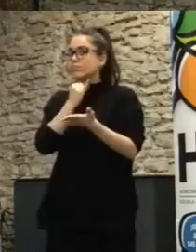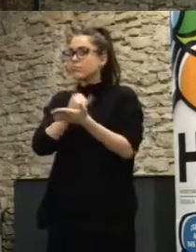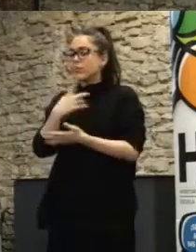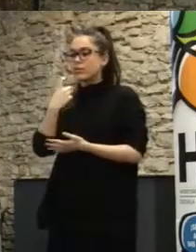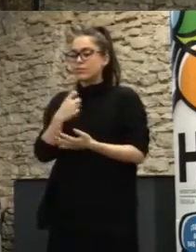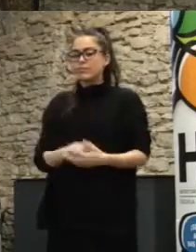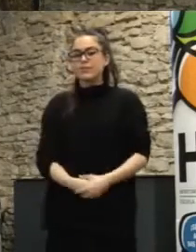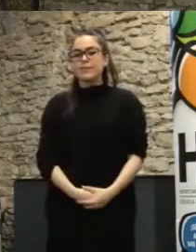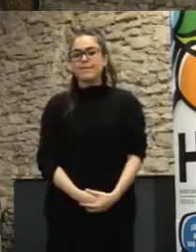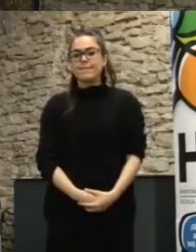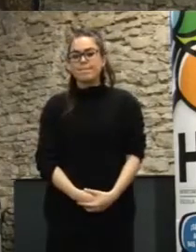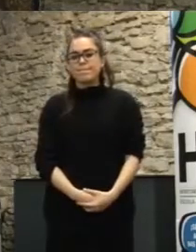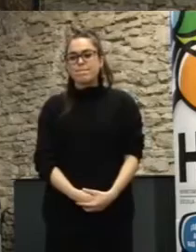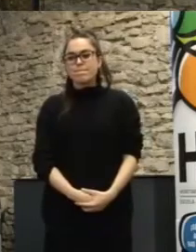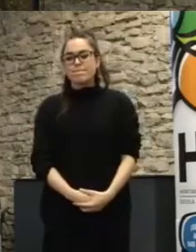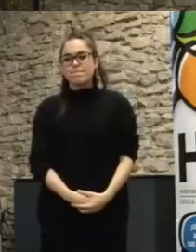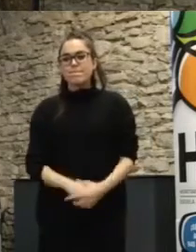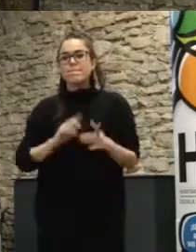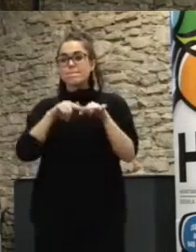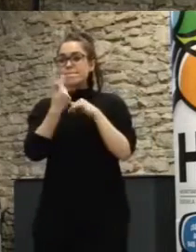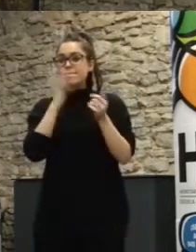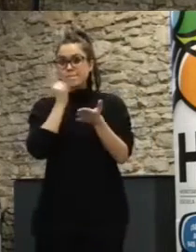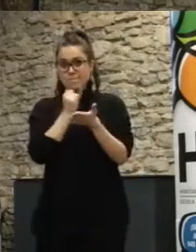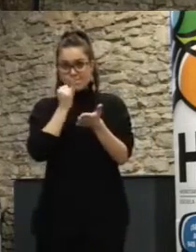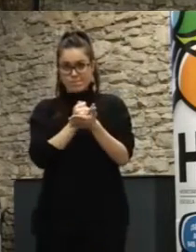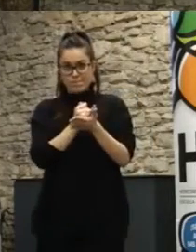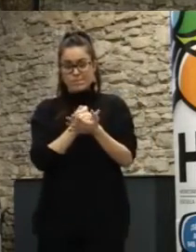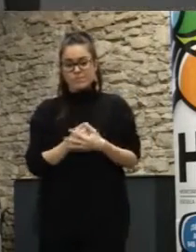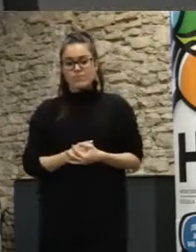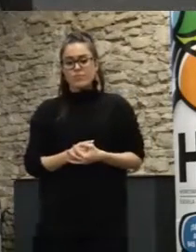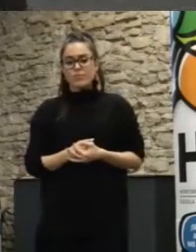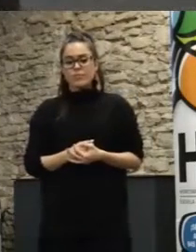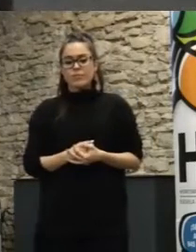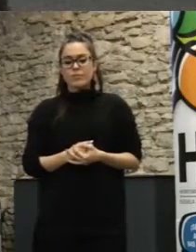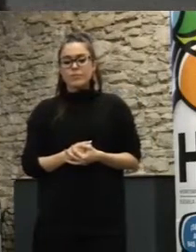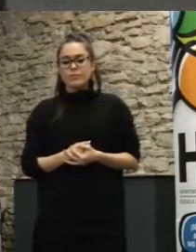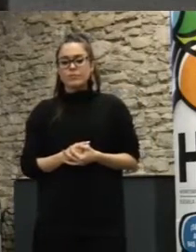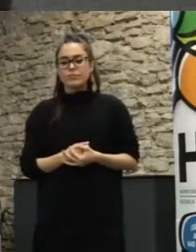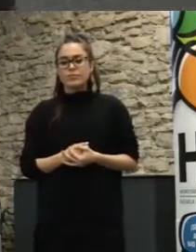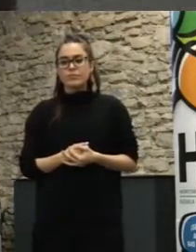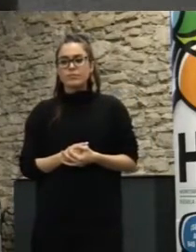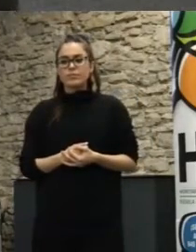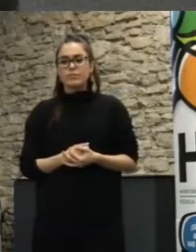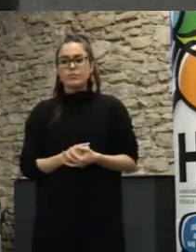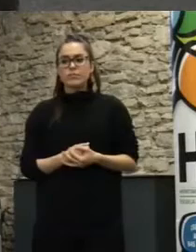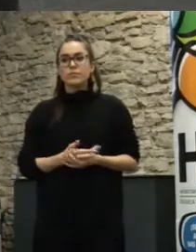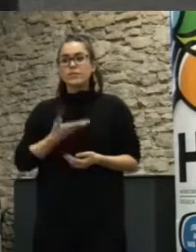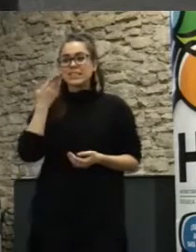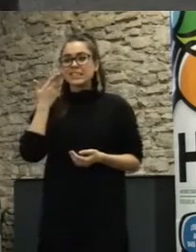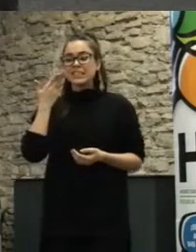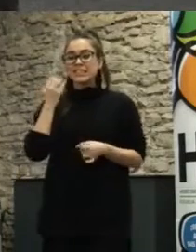llega el momento del testeo aquí una vez más el trabajo serio